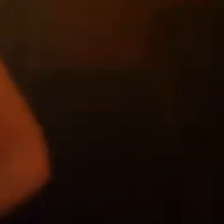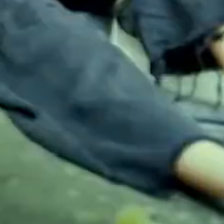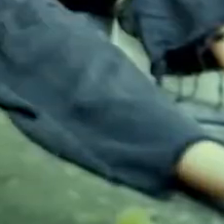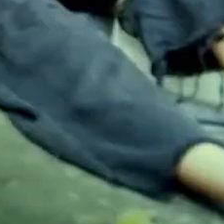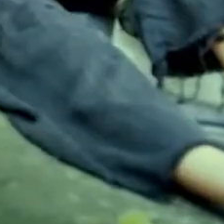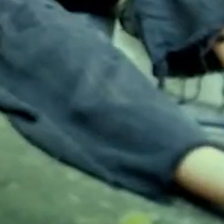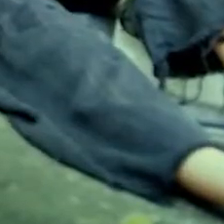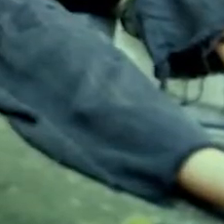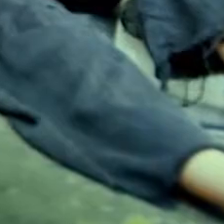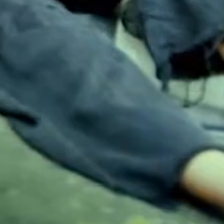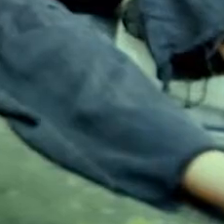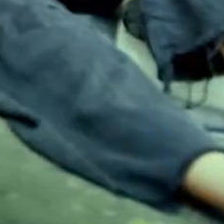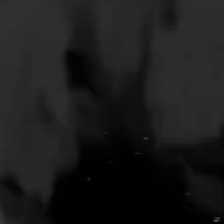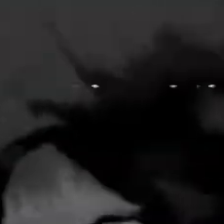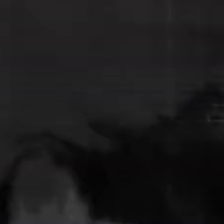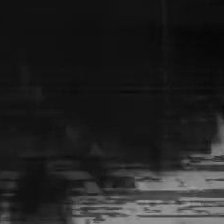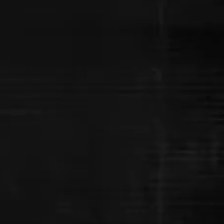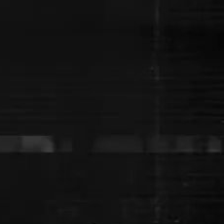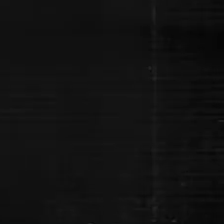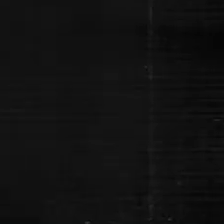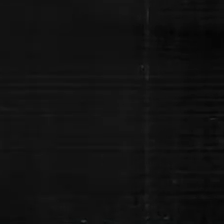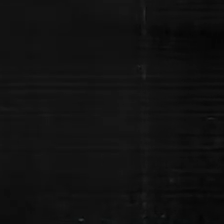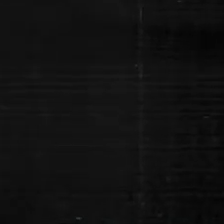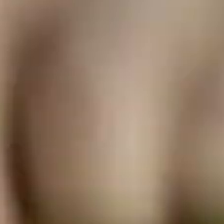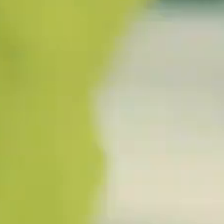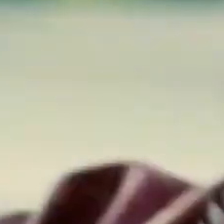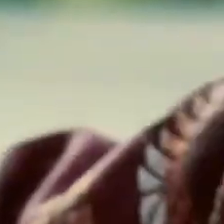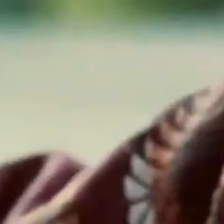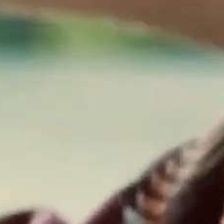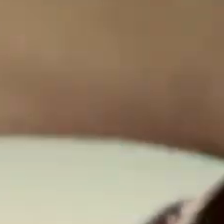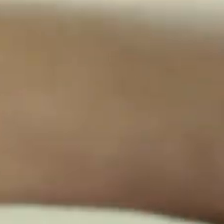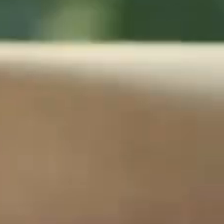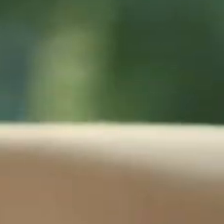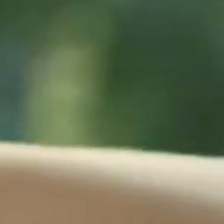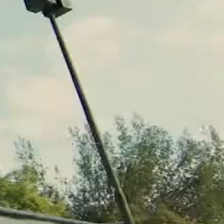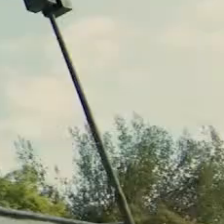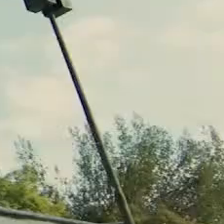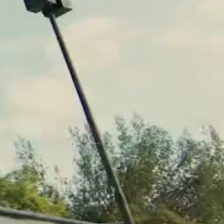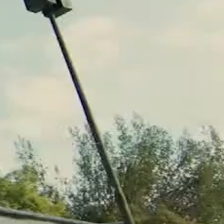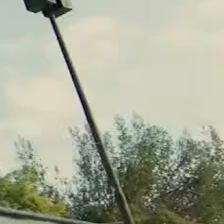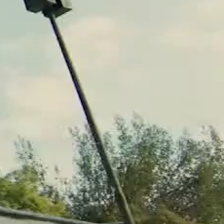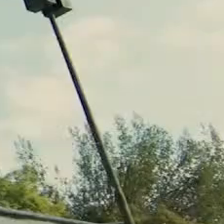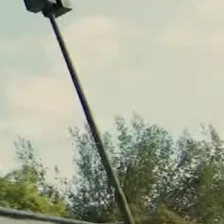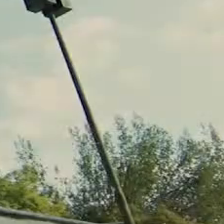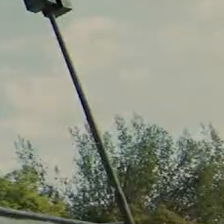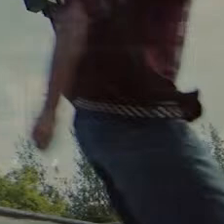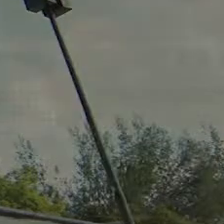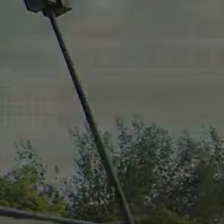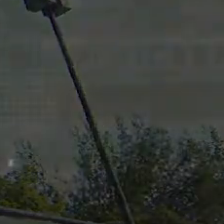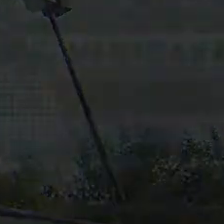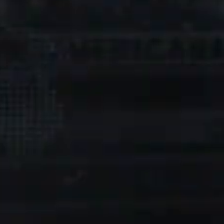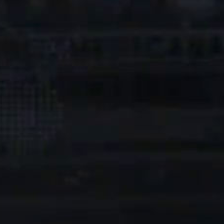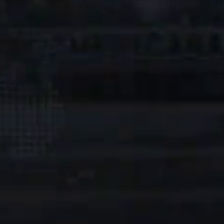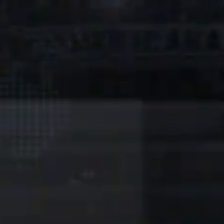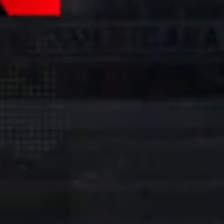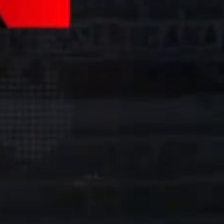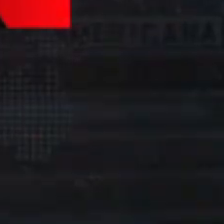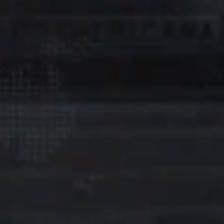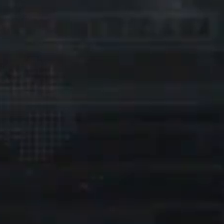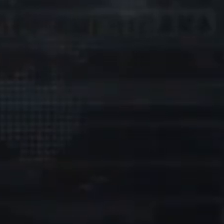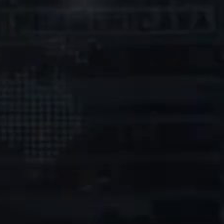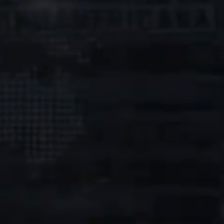esto siempre acaba mal. Si necesitas ayuda, llama a la línea de la vida. 800-911-2008.